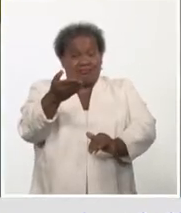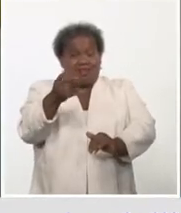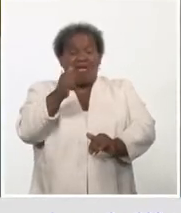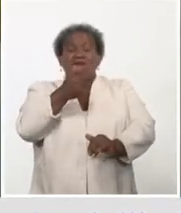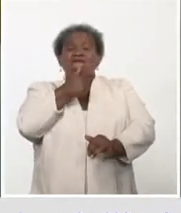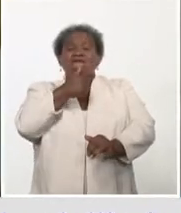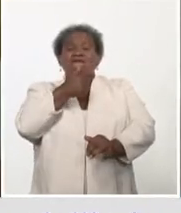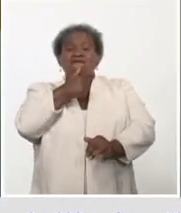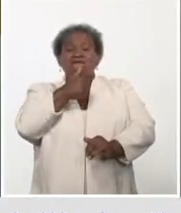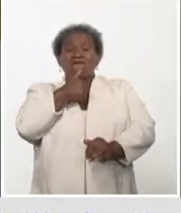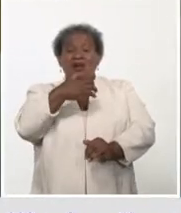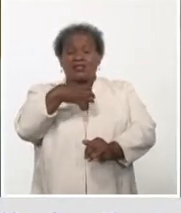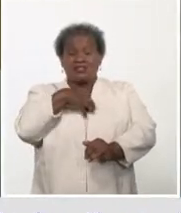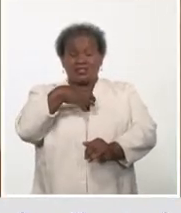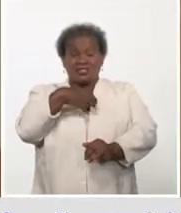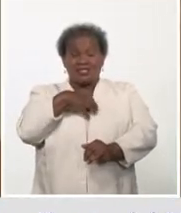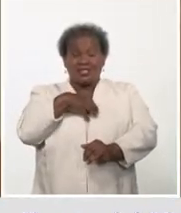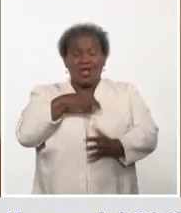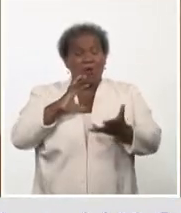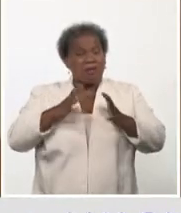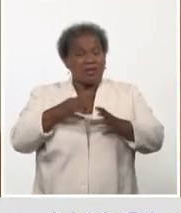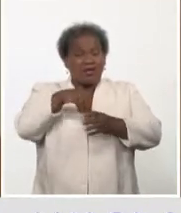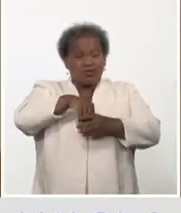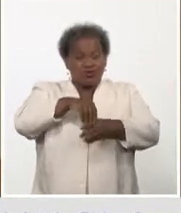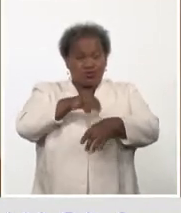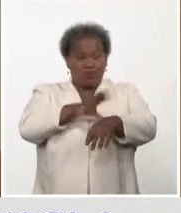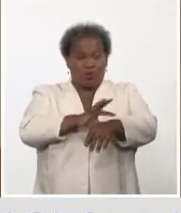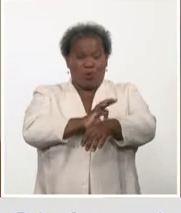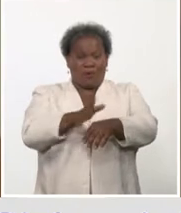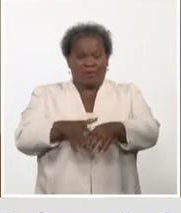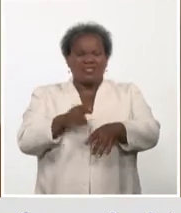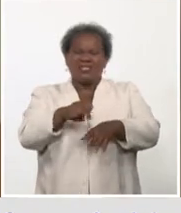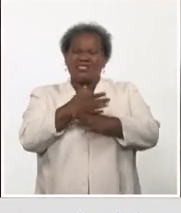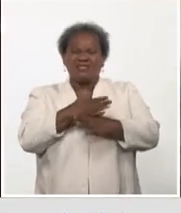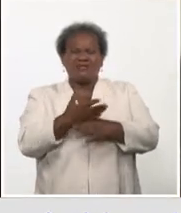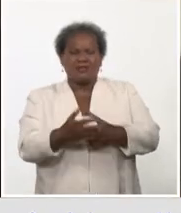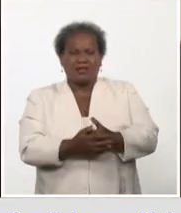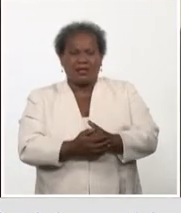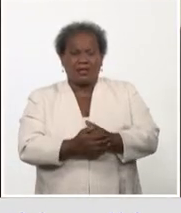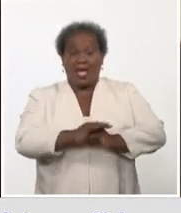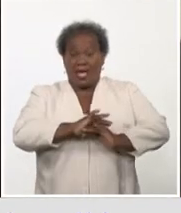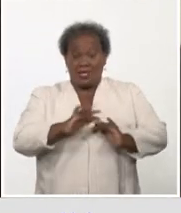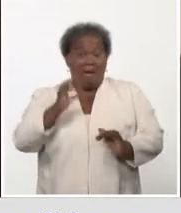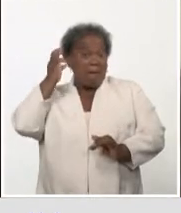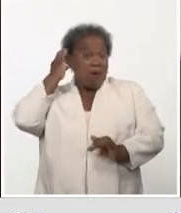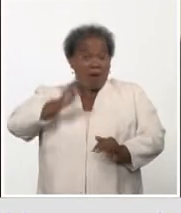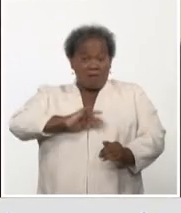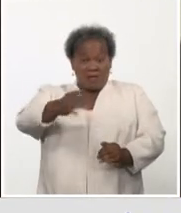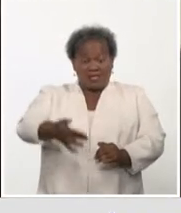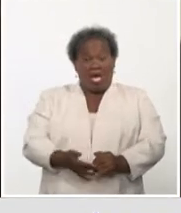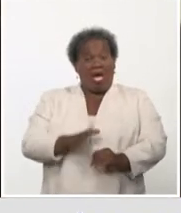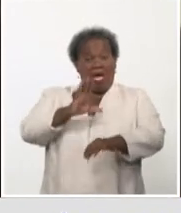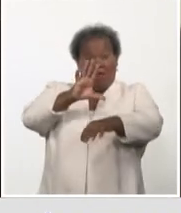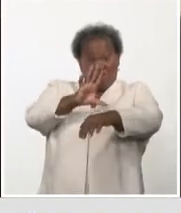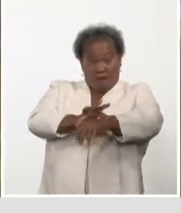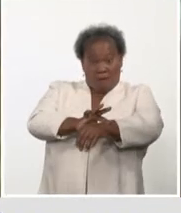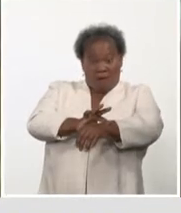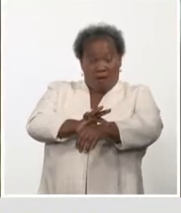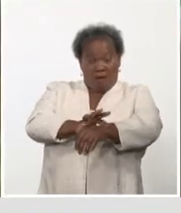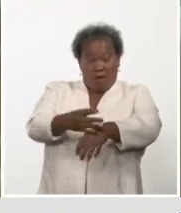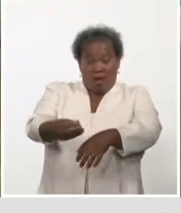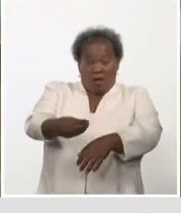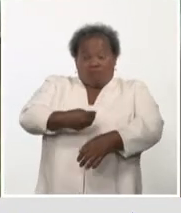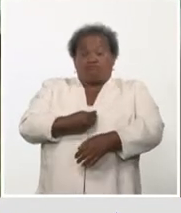tener este tipo de complicación. ¿Qué nos dice esto? Que una vez que enfermamos, que nuestras embarazadas enferman, hay altas